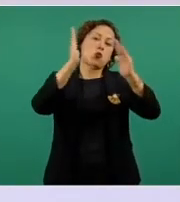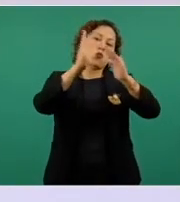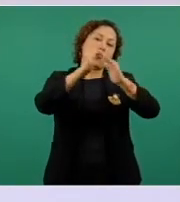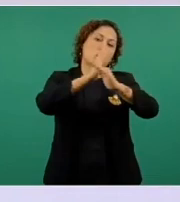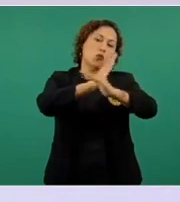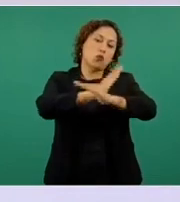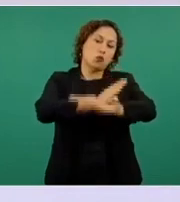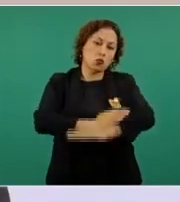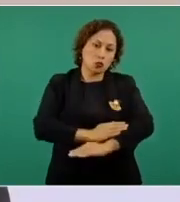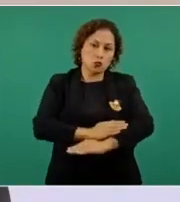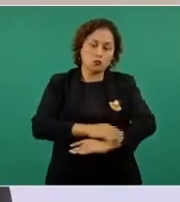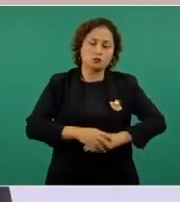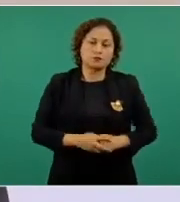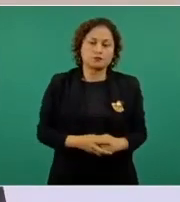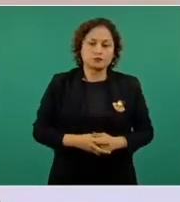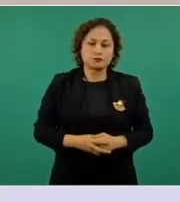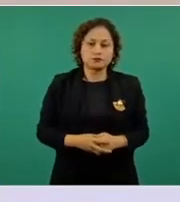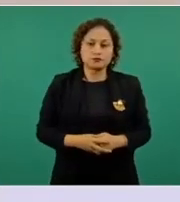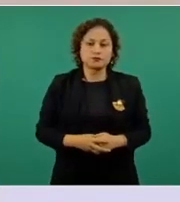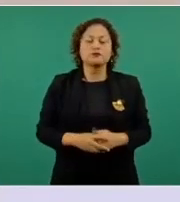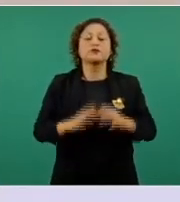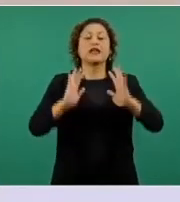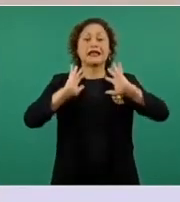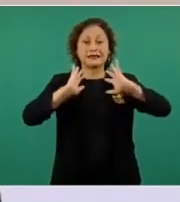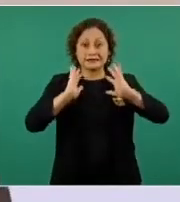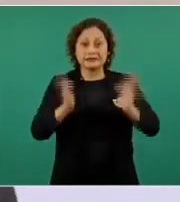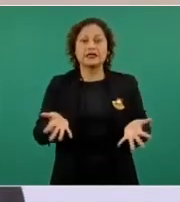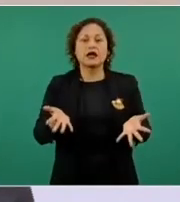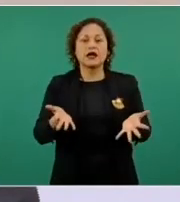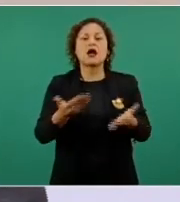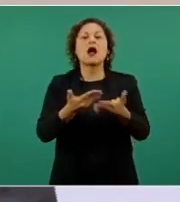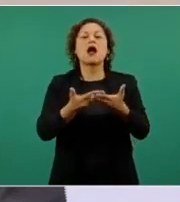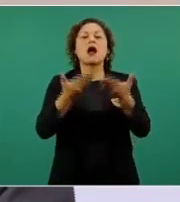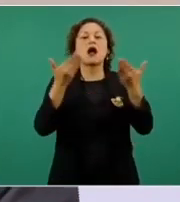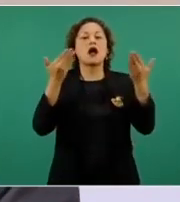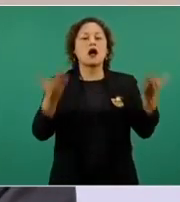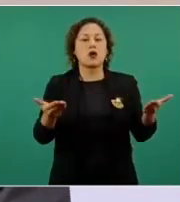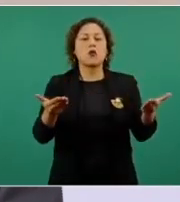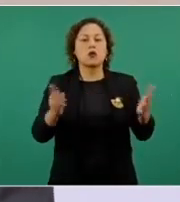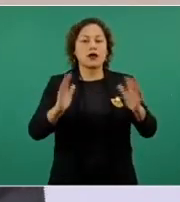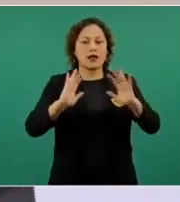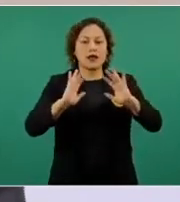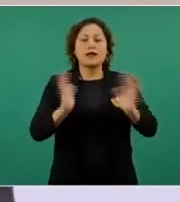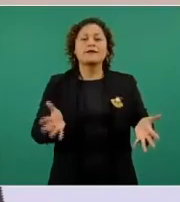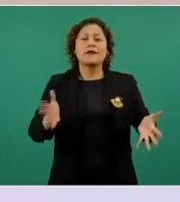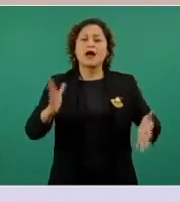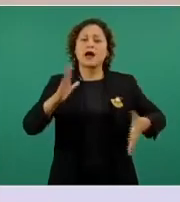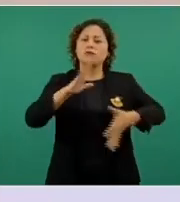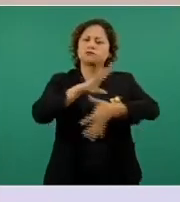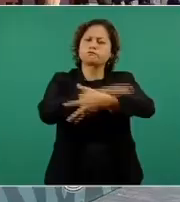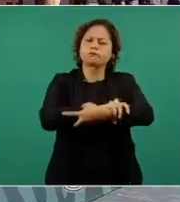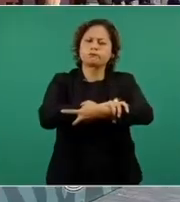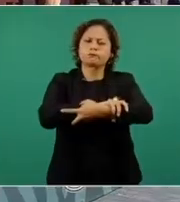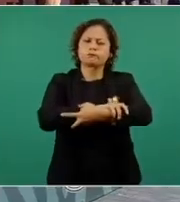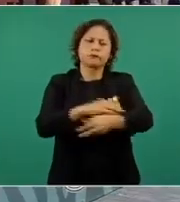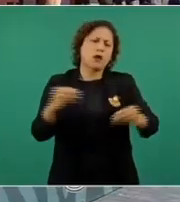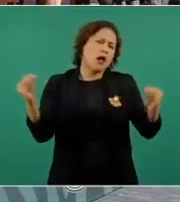Es tiempo de la hermandad y no de la confrontación.